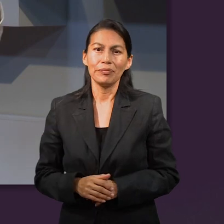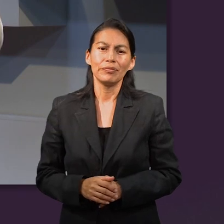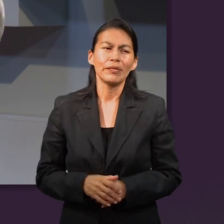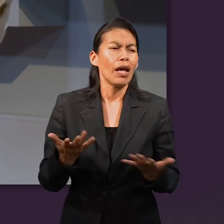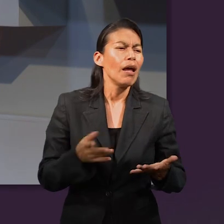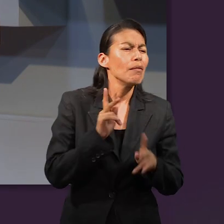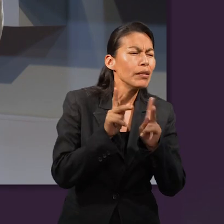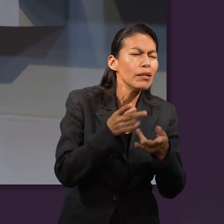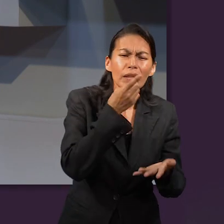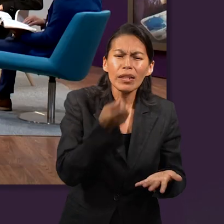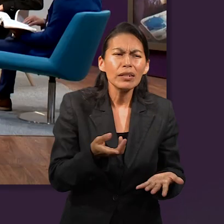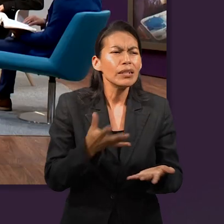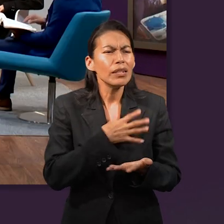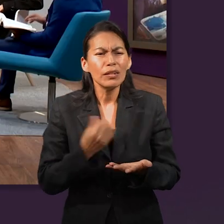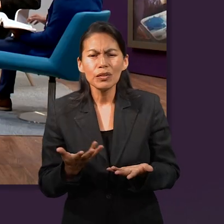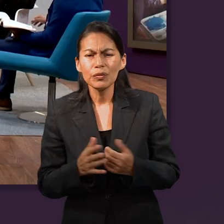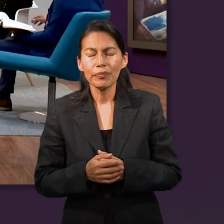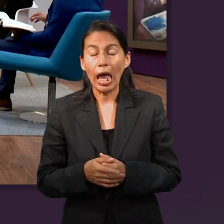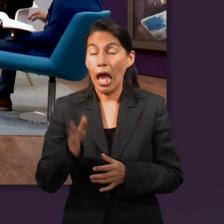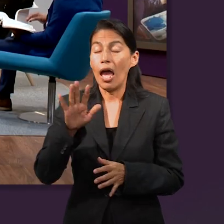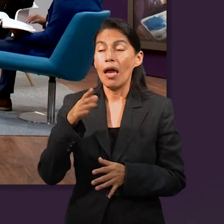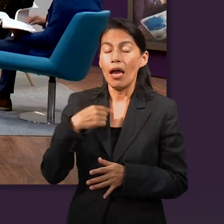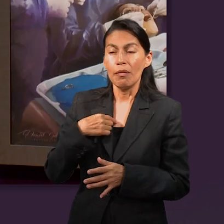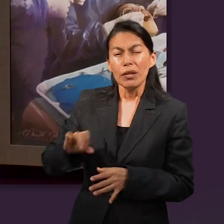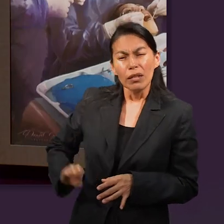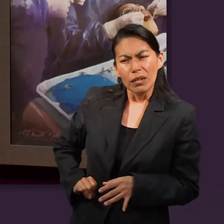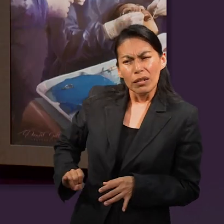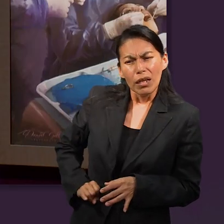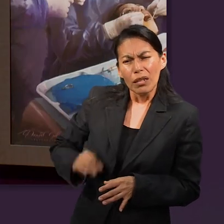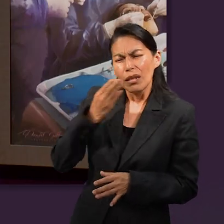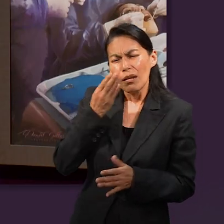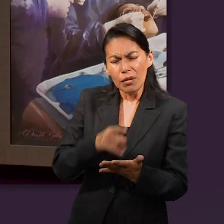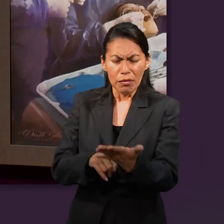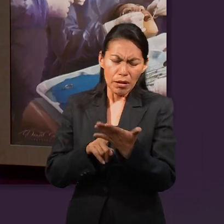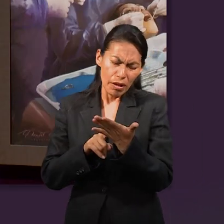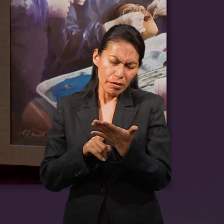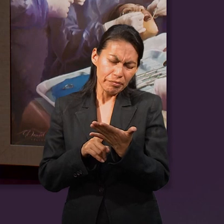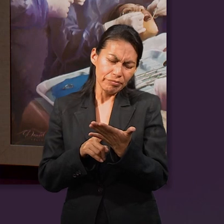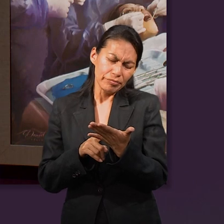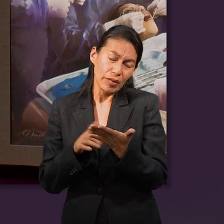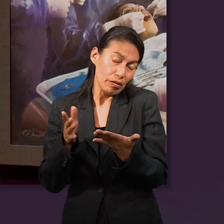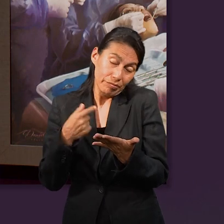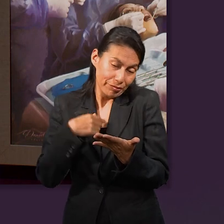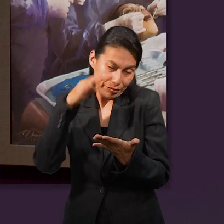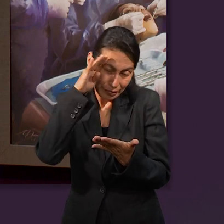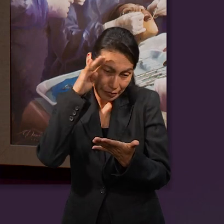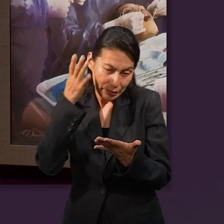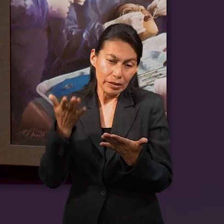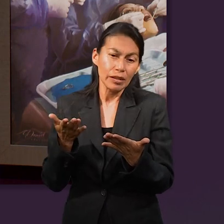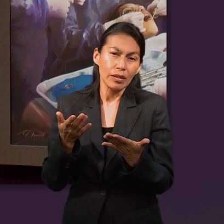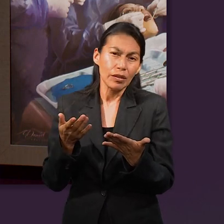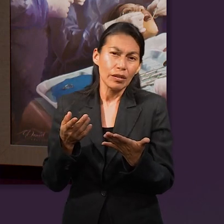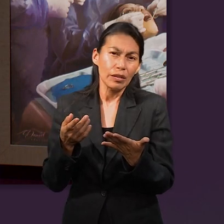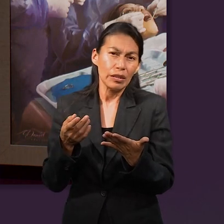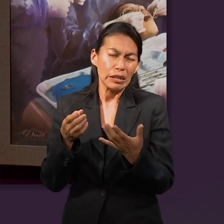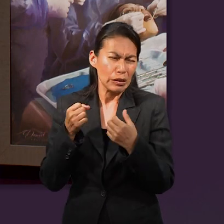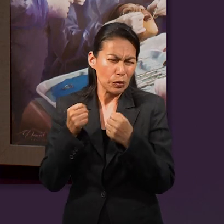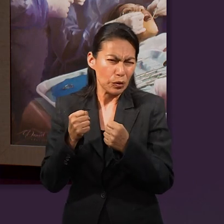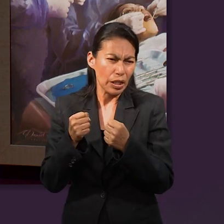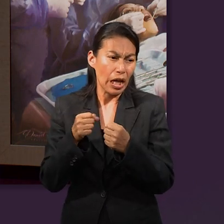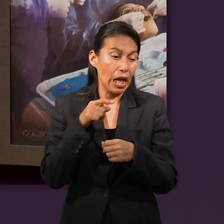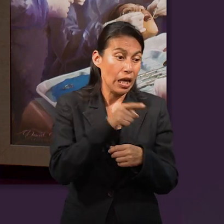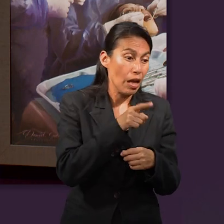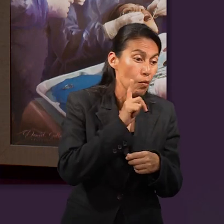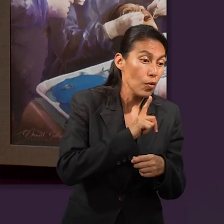Pero, ¿qué sucede con los hijos? Síguenos contando la historia. A me parece muy interesante porque la Biblia nos da a entender, ¿no? Que yo me imagino, estoy